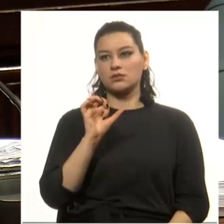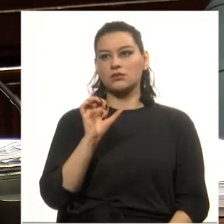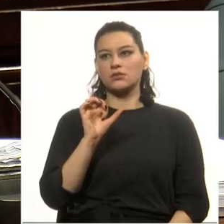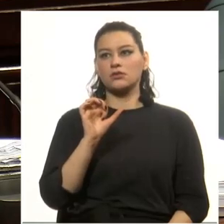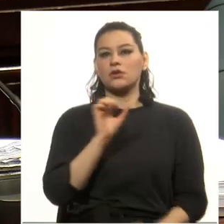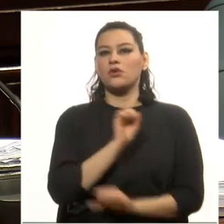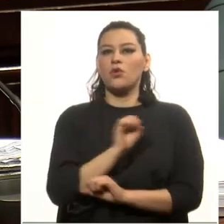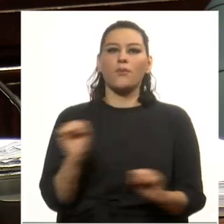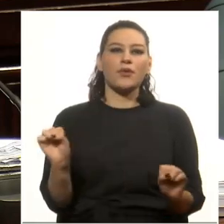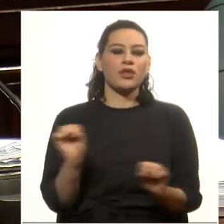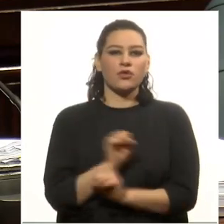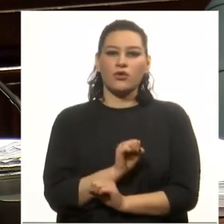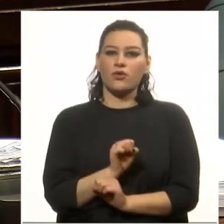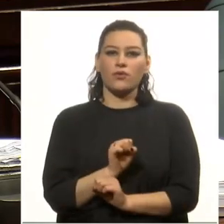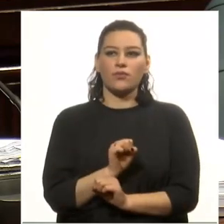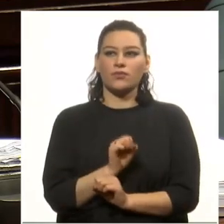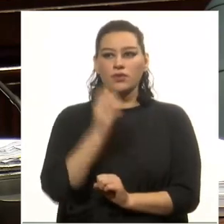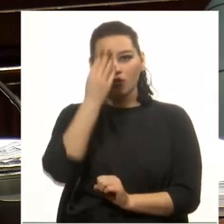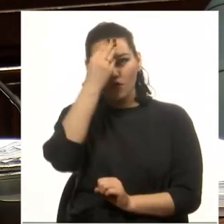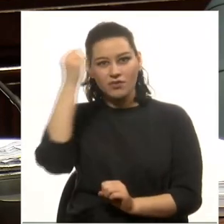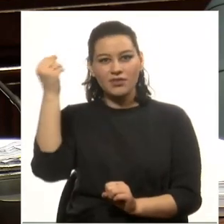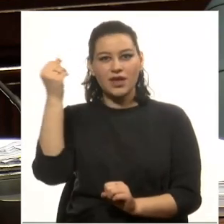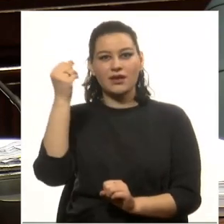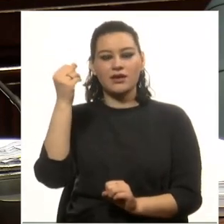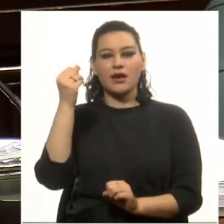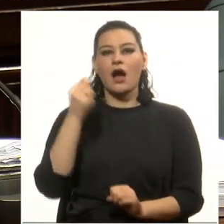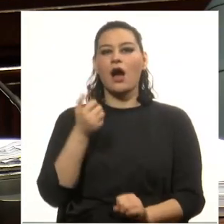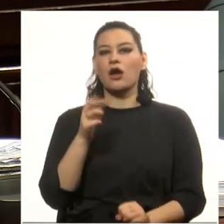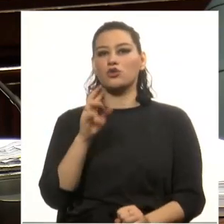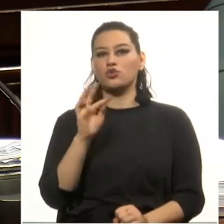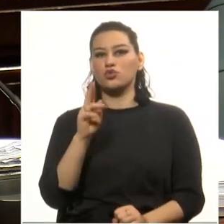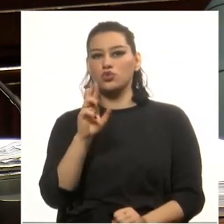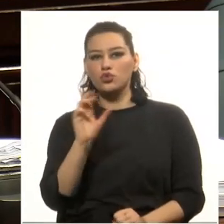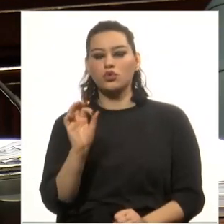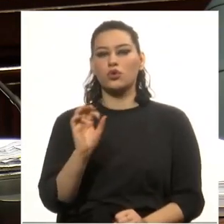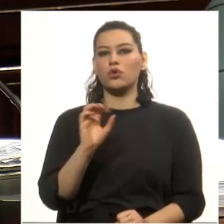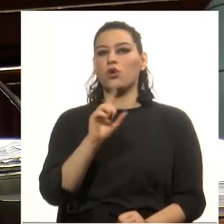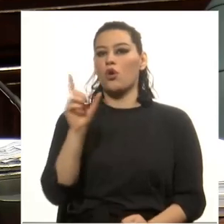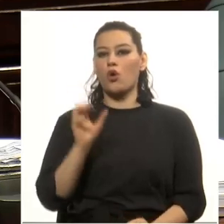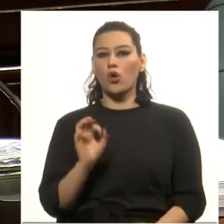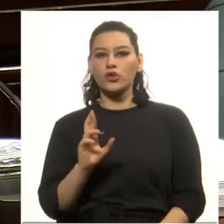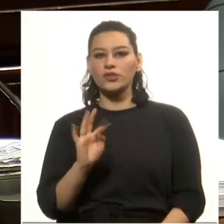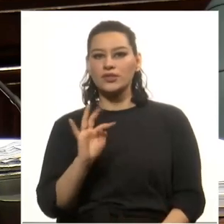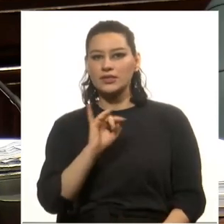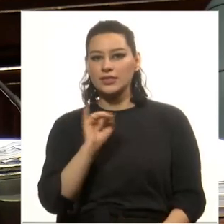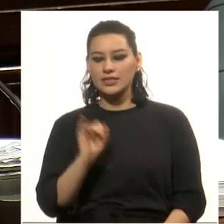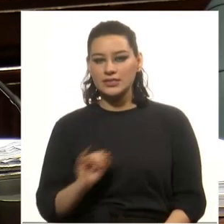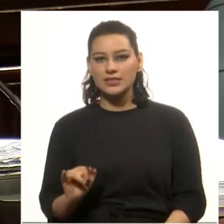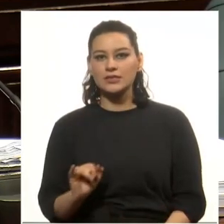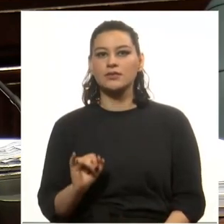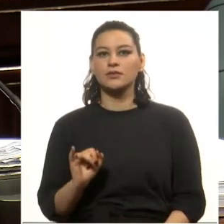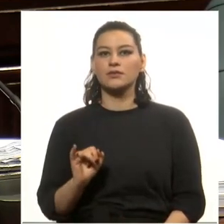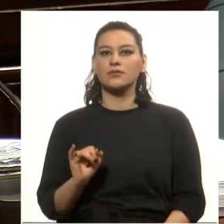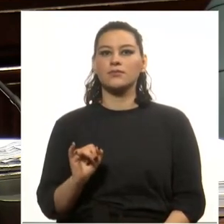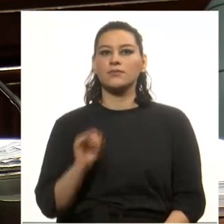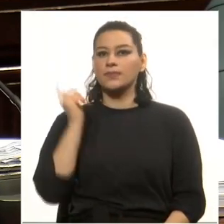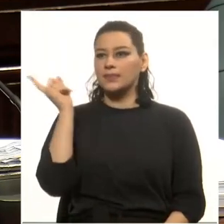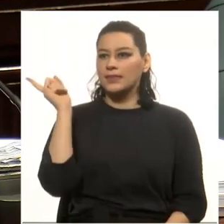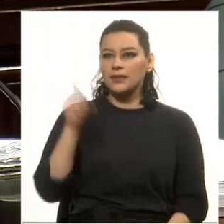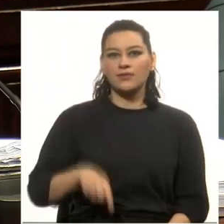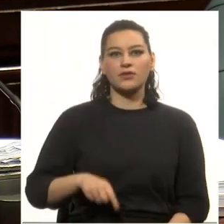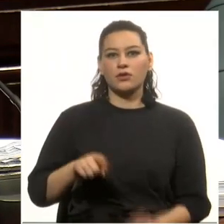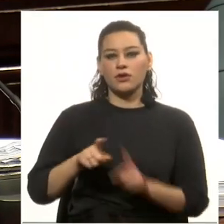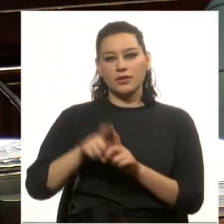no puedo saltear a Arturo Jauretche, a Raúl Escalabrini Ortiz, de origen